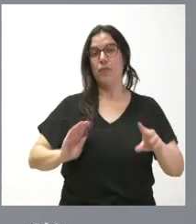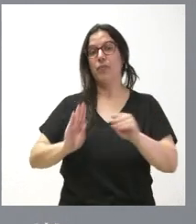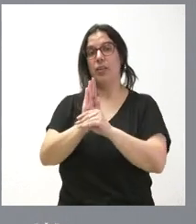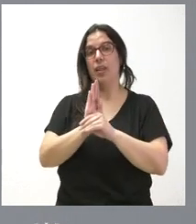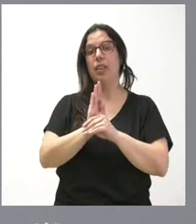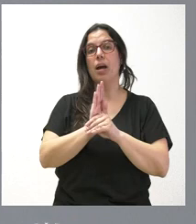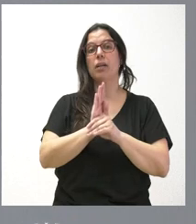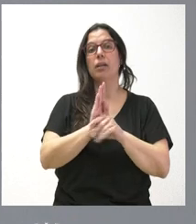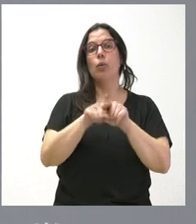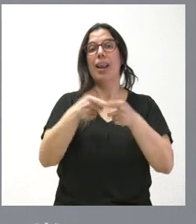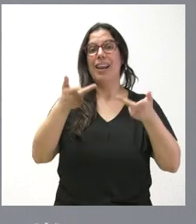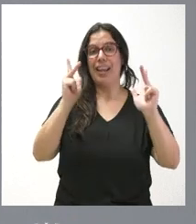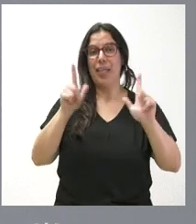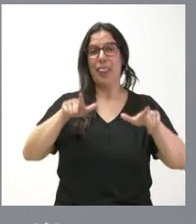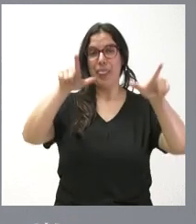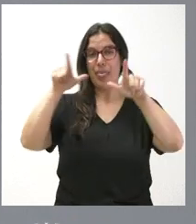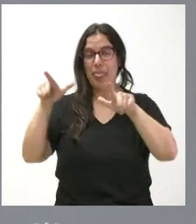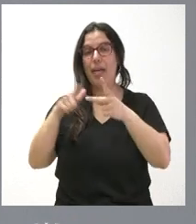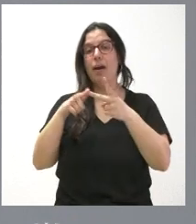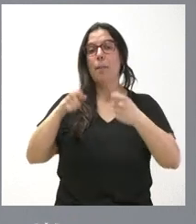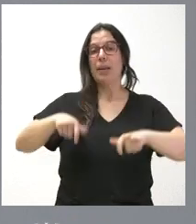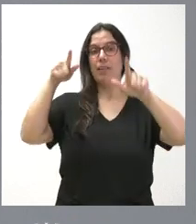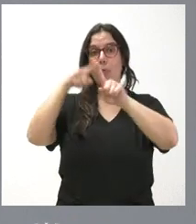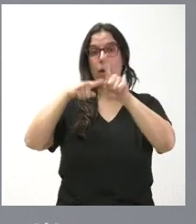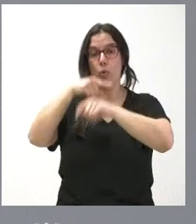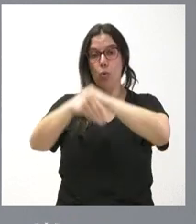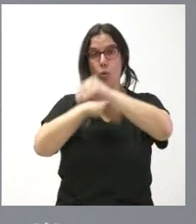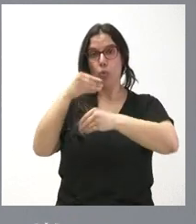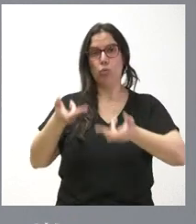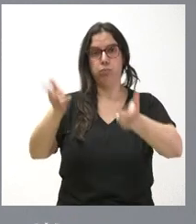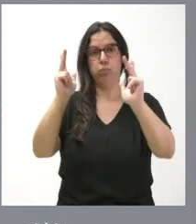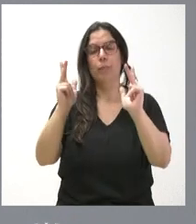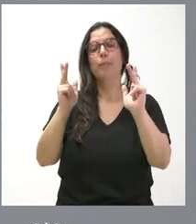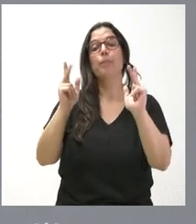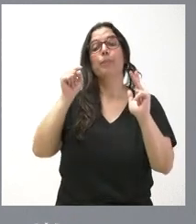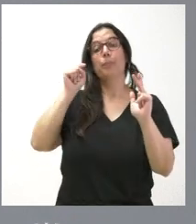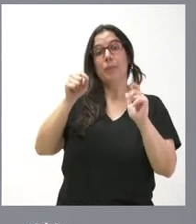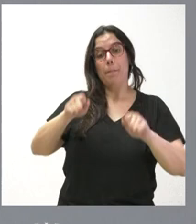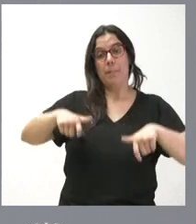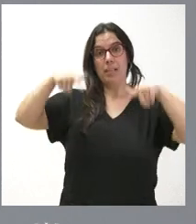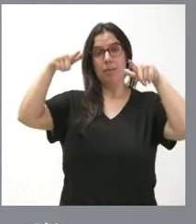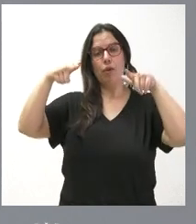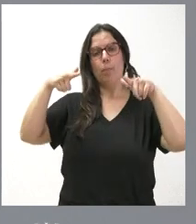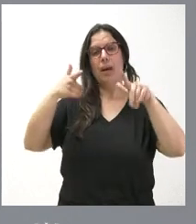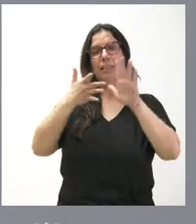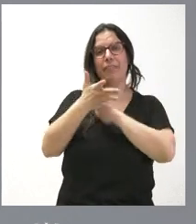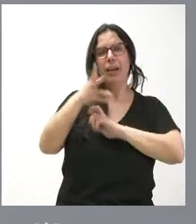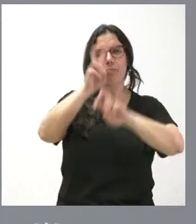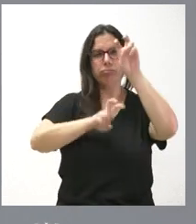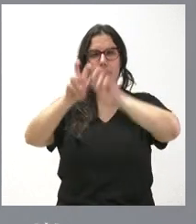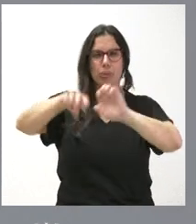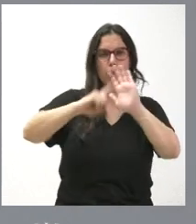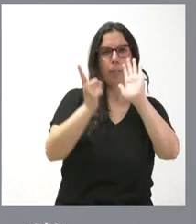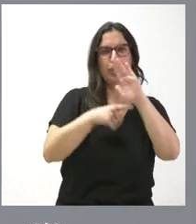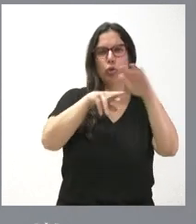el suministro de licencias y uso de una plataforma de servicios bibliotecarios. Es una plataforma que permite una búsqueda integrada de los